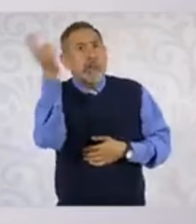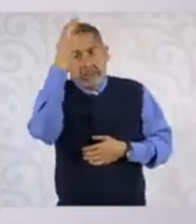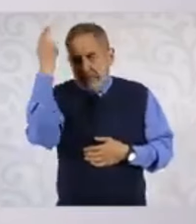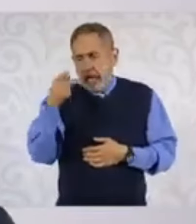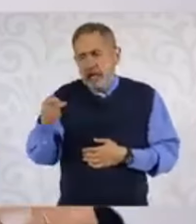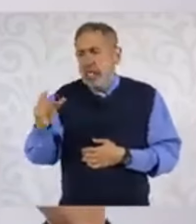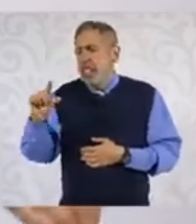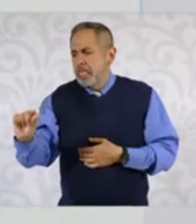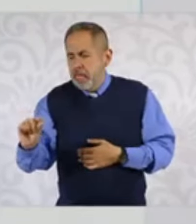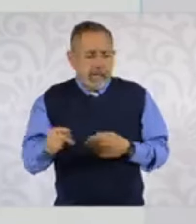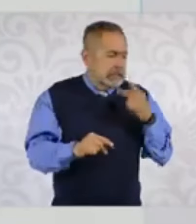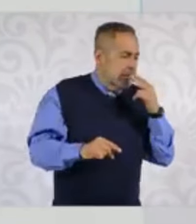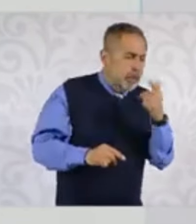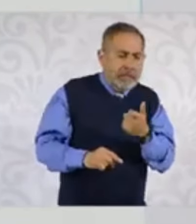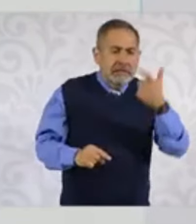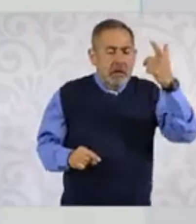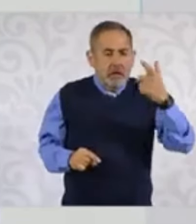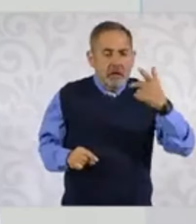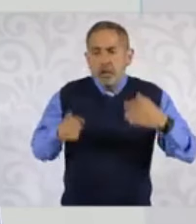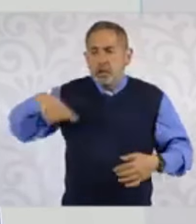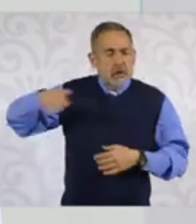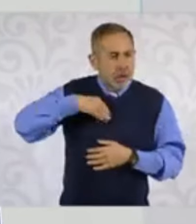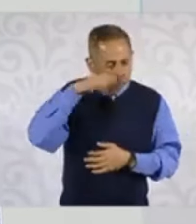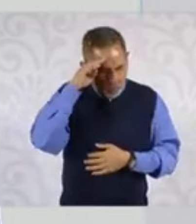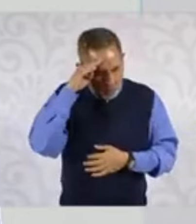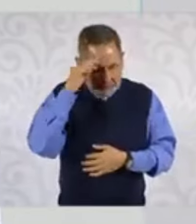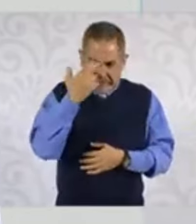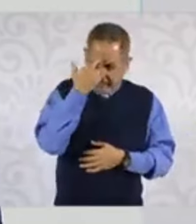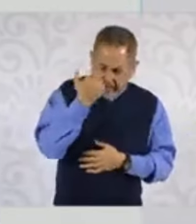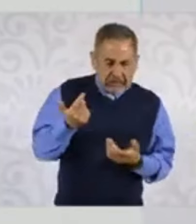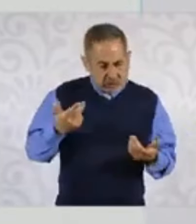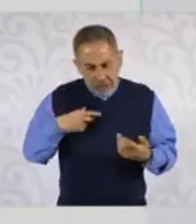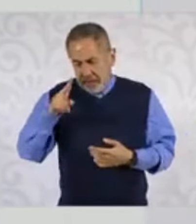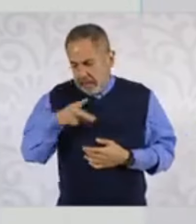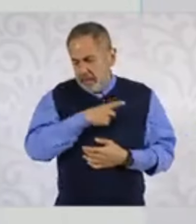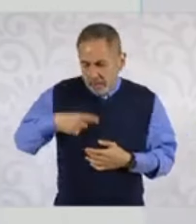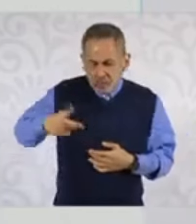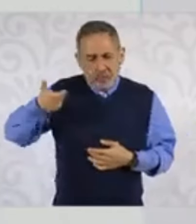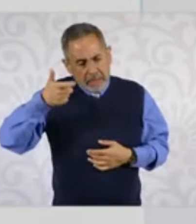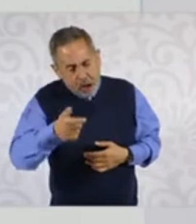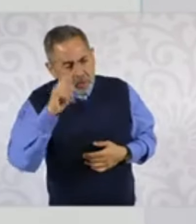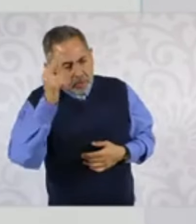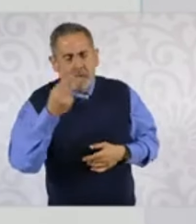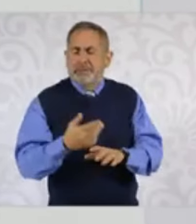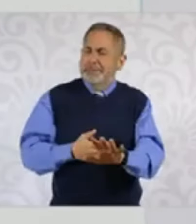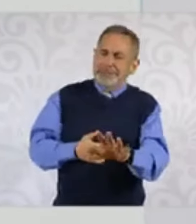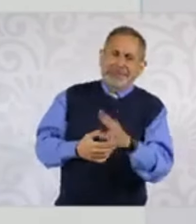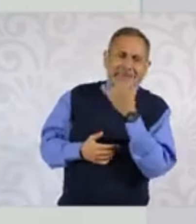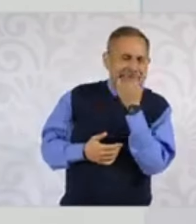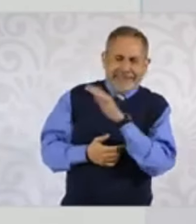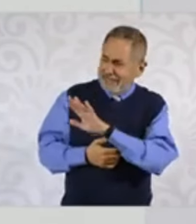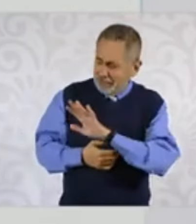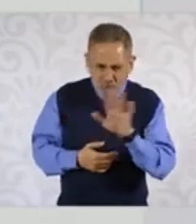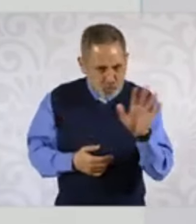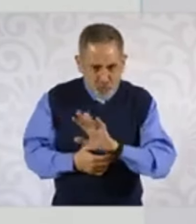cuando fue el 16 me parece, que cayó en el lunes me parece, y tomaron 16 también, o sea, 17, 16,